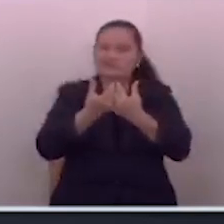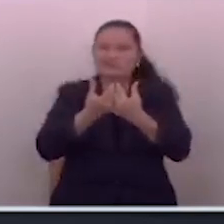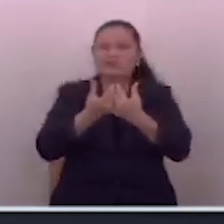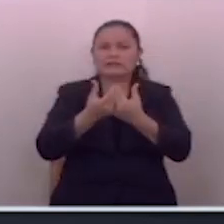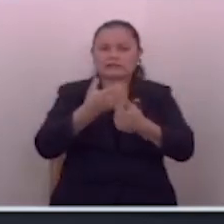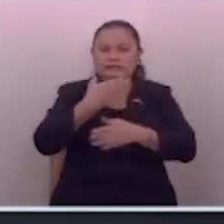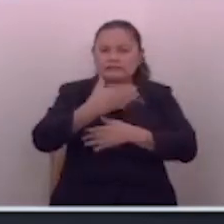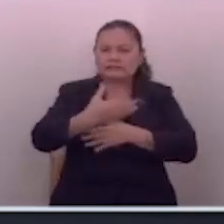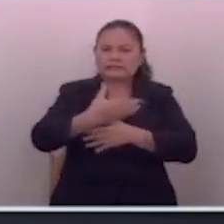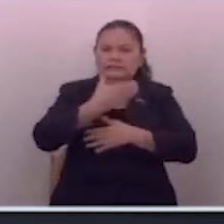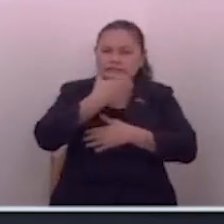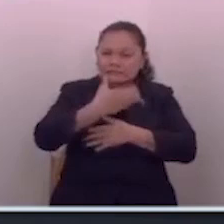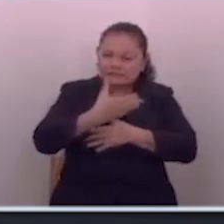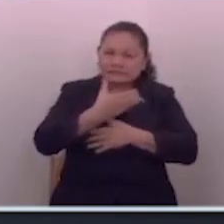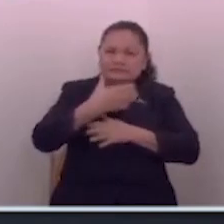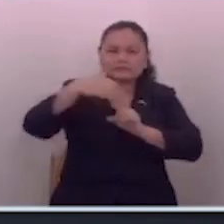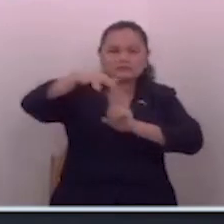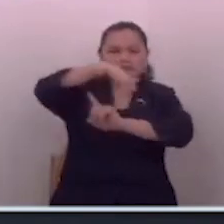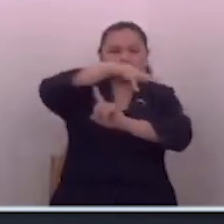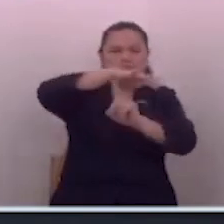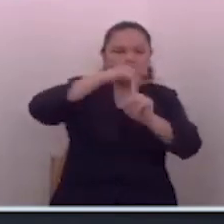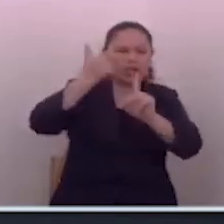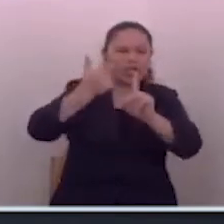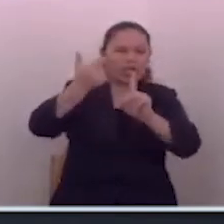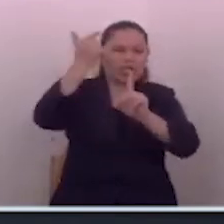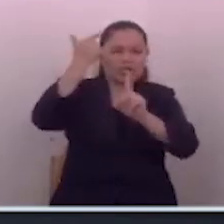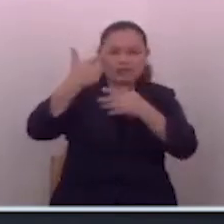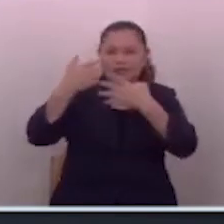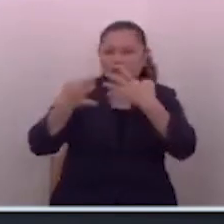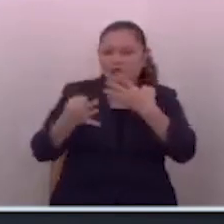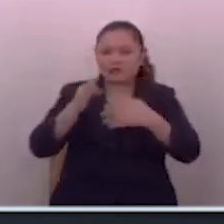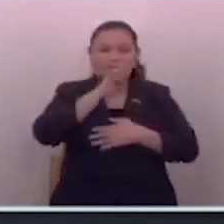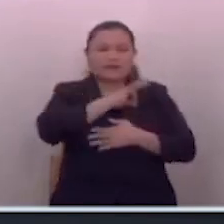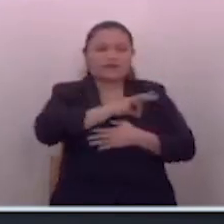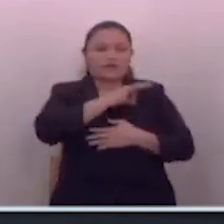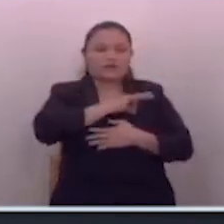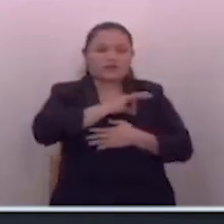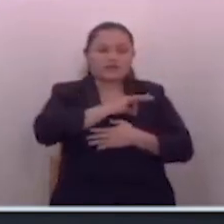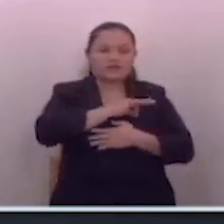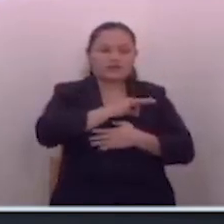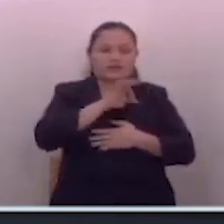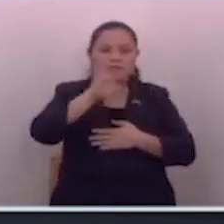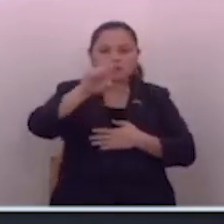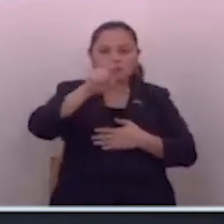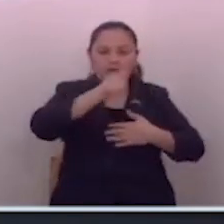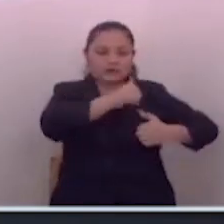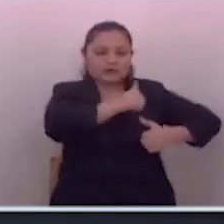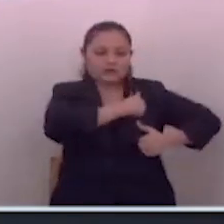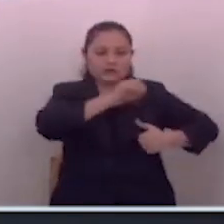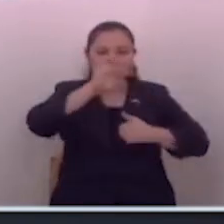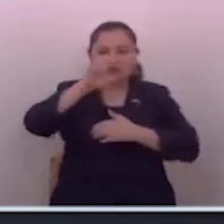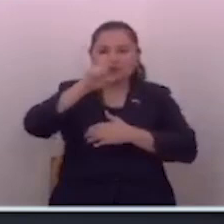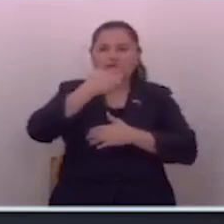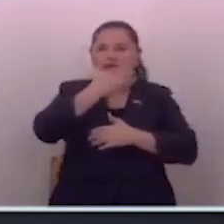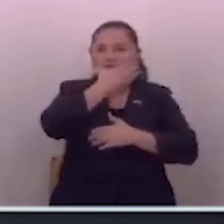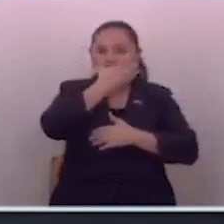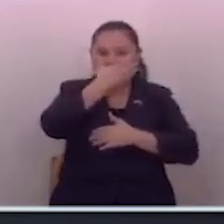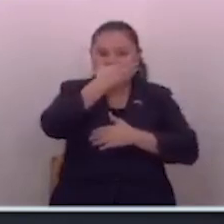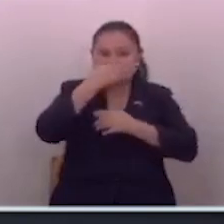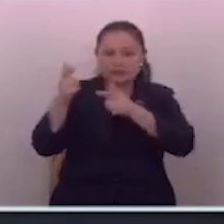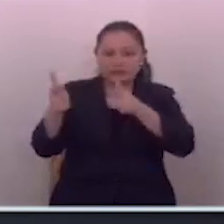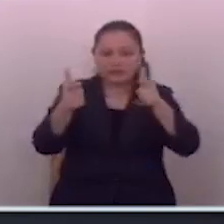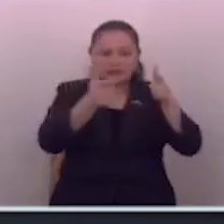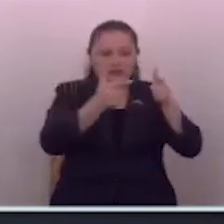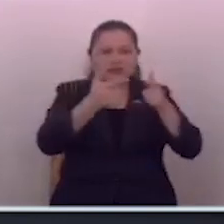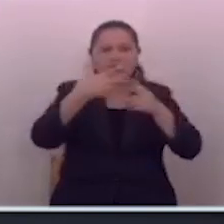vez más su situación. La ley de beneficios de veteranos y excombatientes no